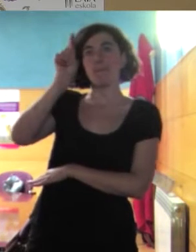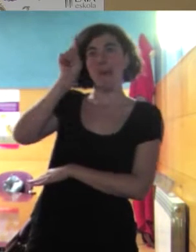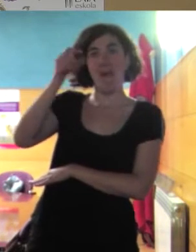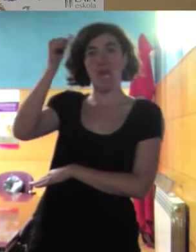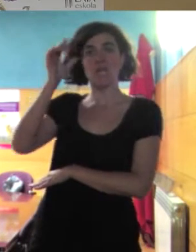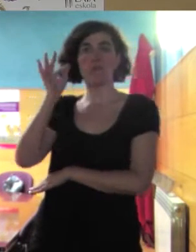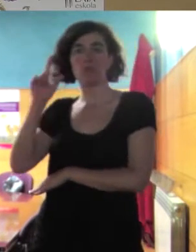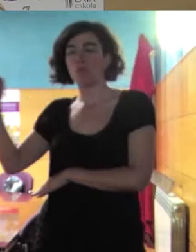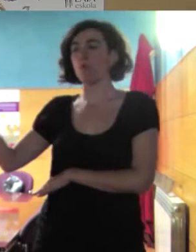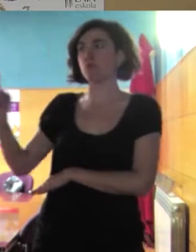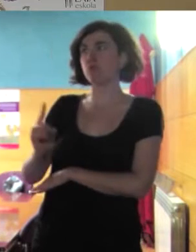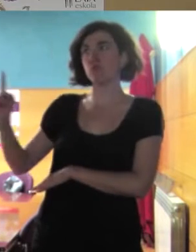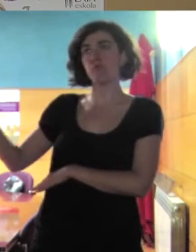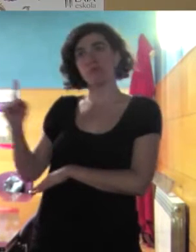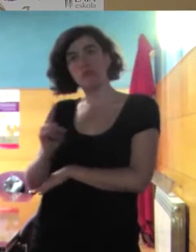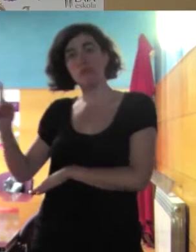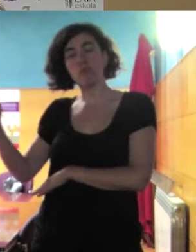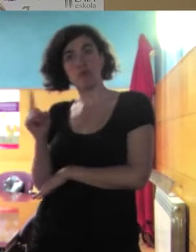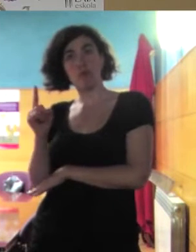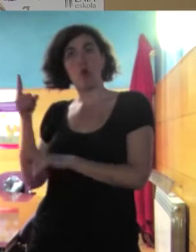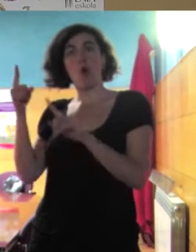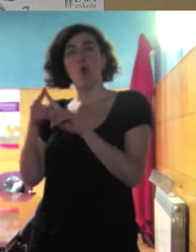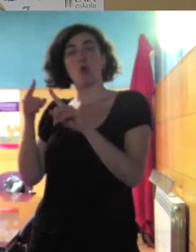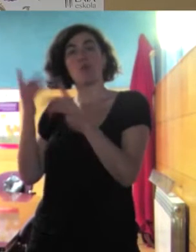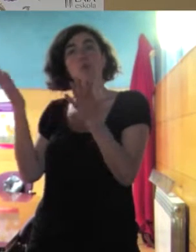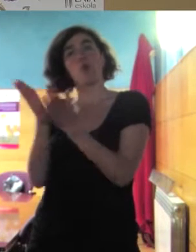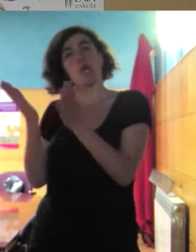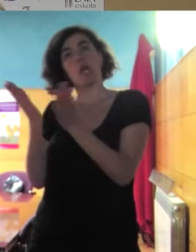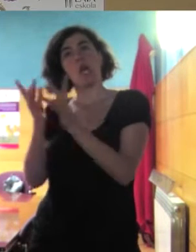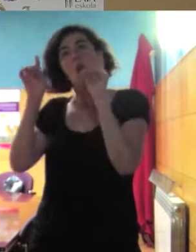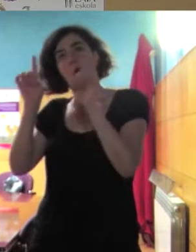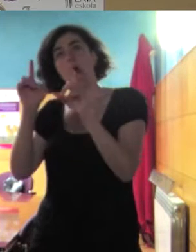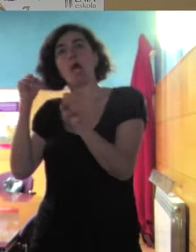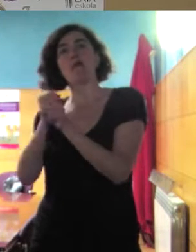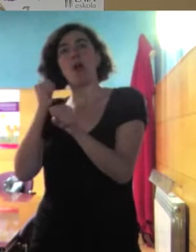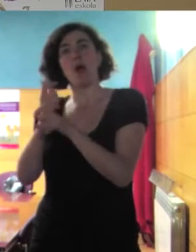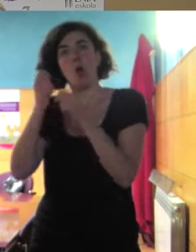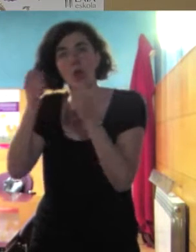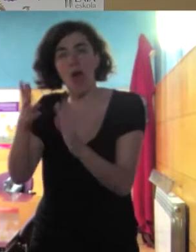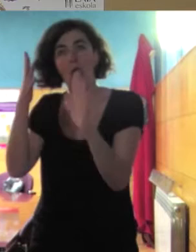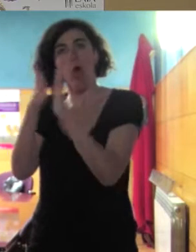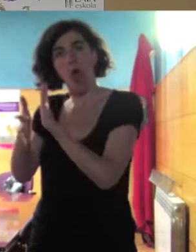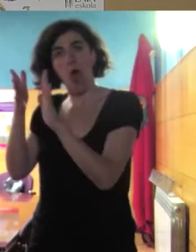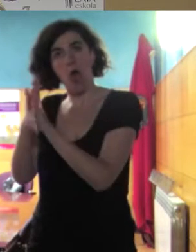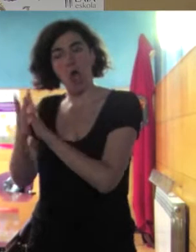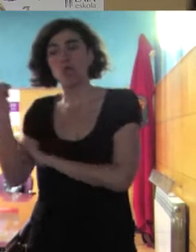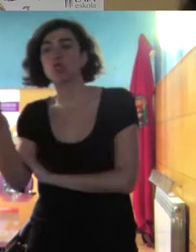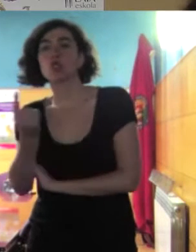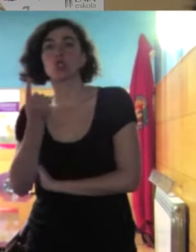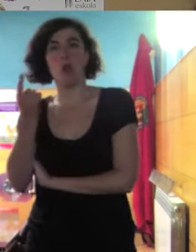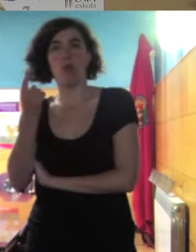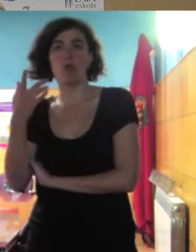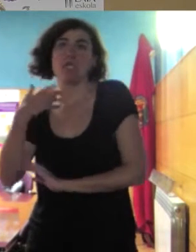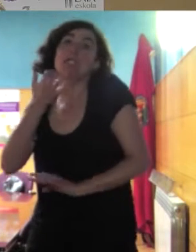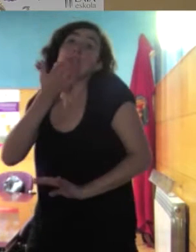pasarían por allí a a llevar a llevarle trabajo o a darle las explicaciones cuando pudieran